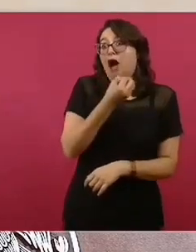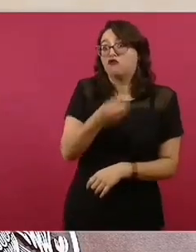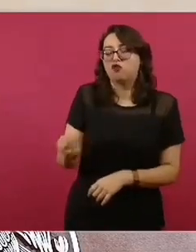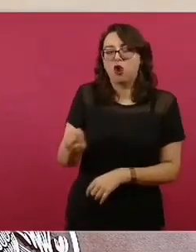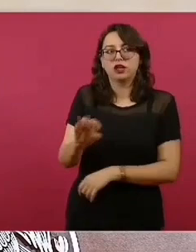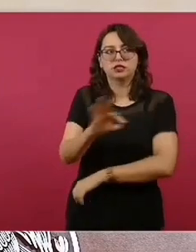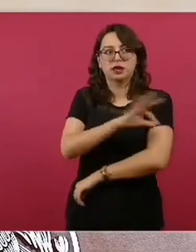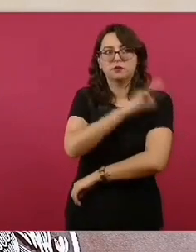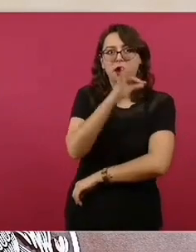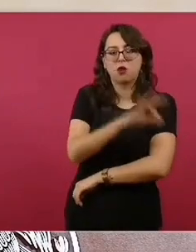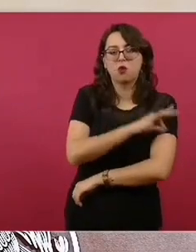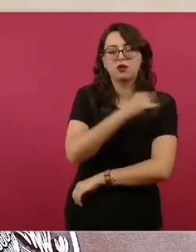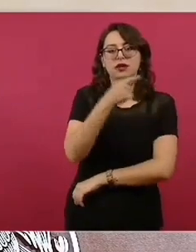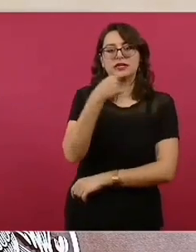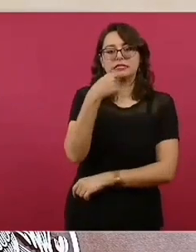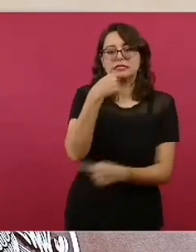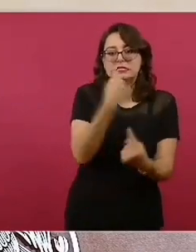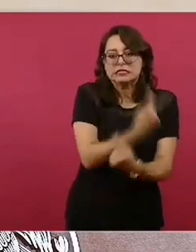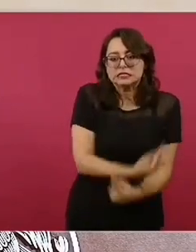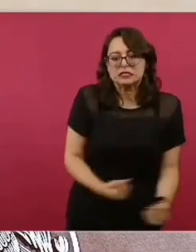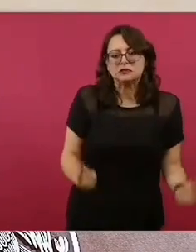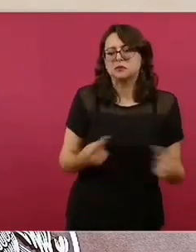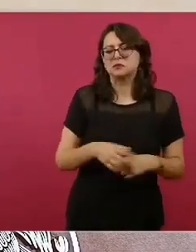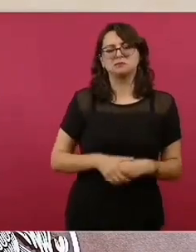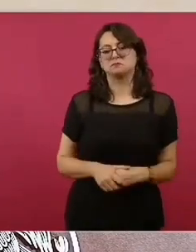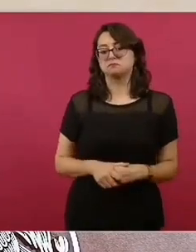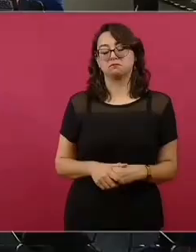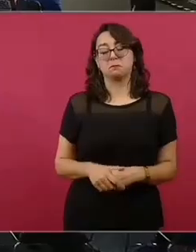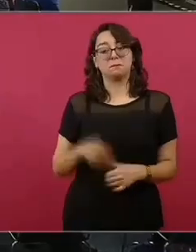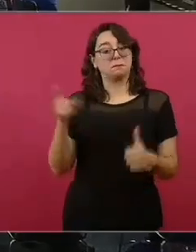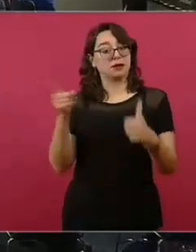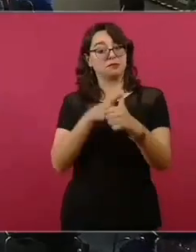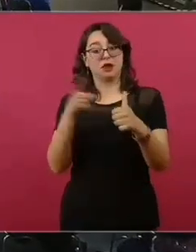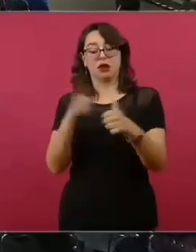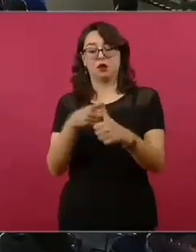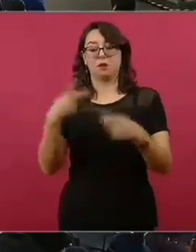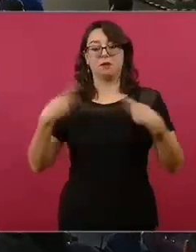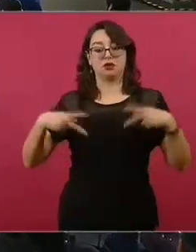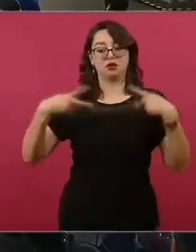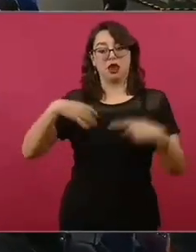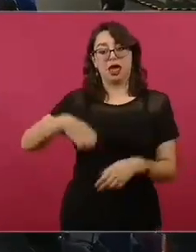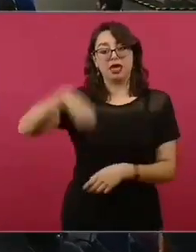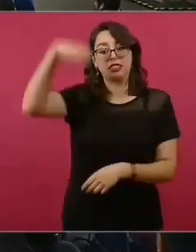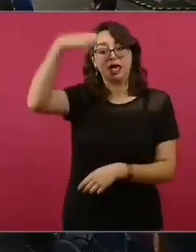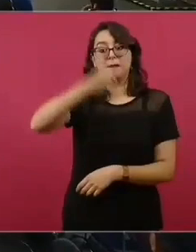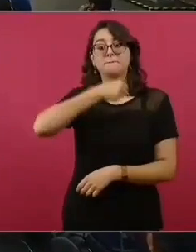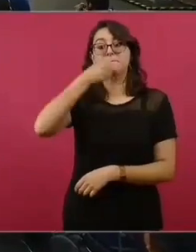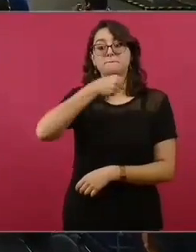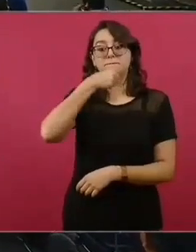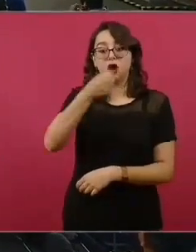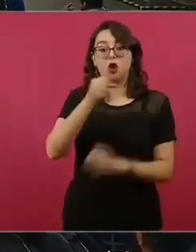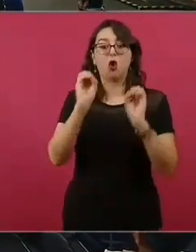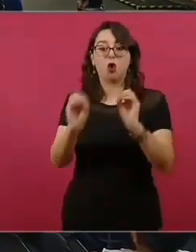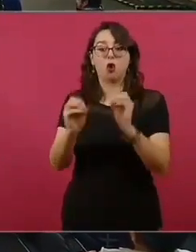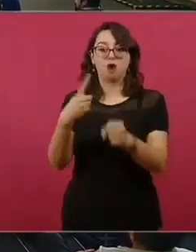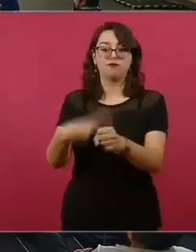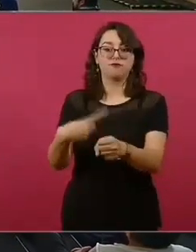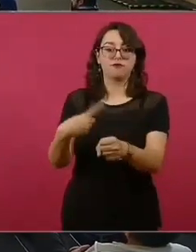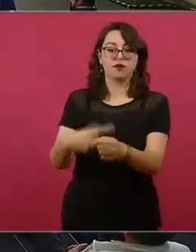las personas adultas mayores y las personas con las enfermedades crónicas que ya mencioné. ¿Para cuándo se va a los números